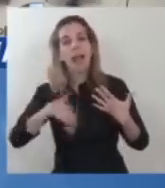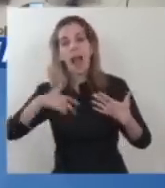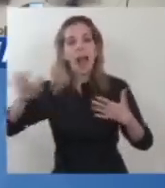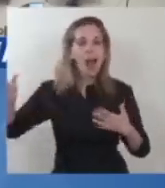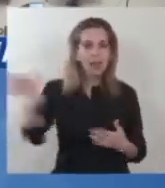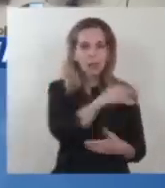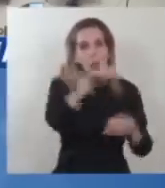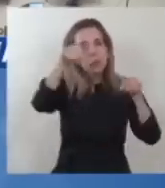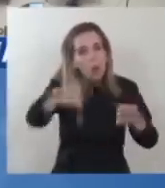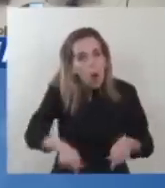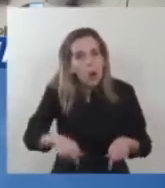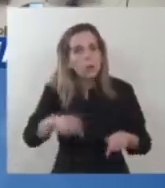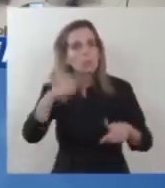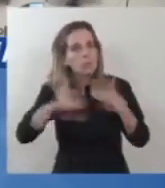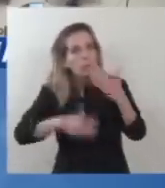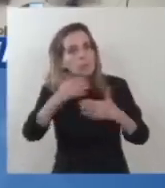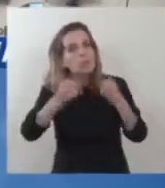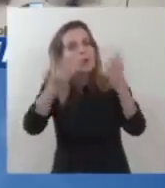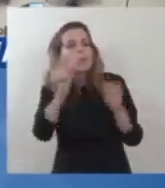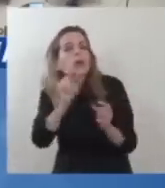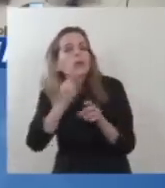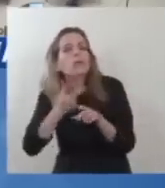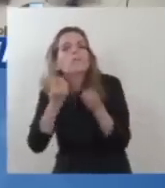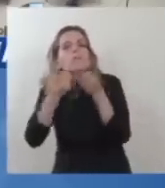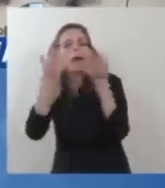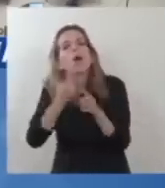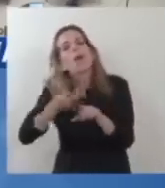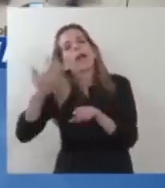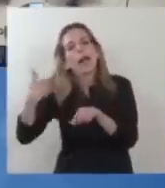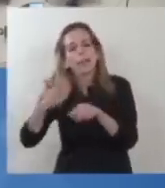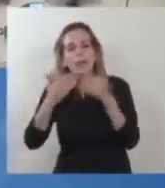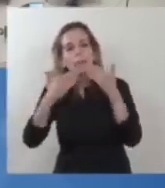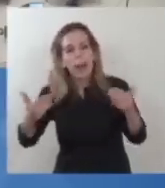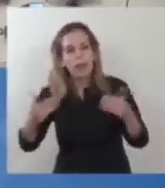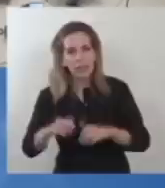hoy somos un poco mejor que antes. Muchas gracias.